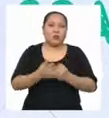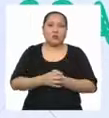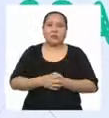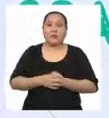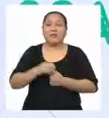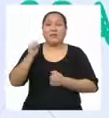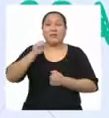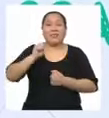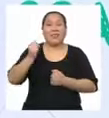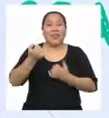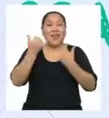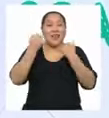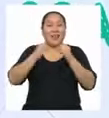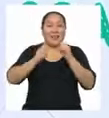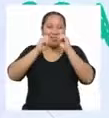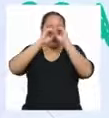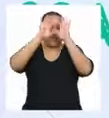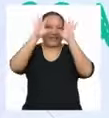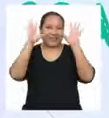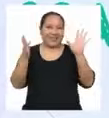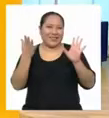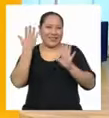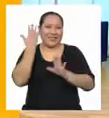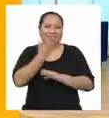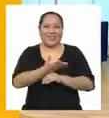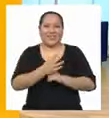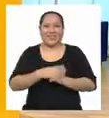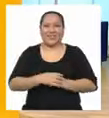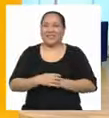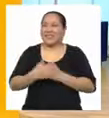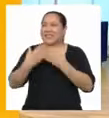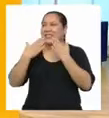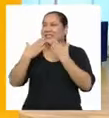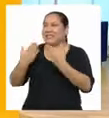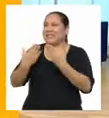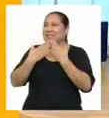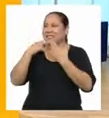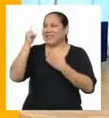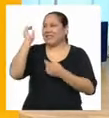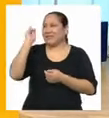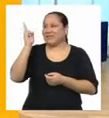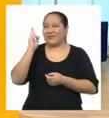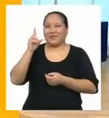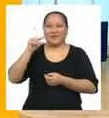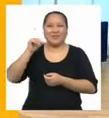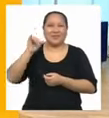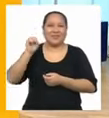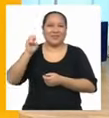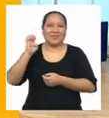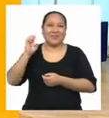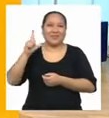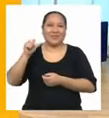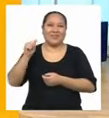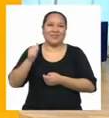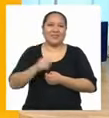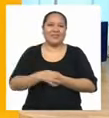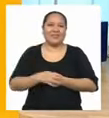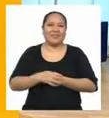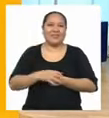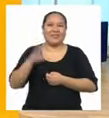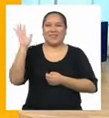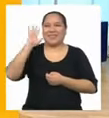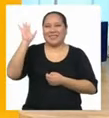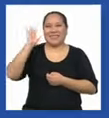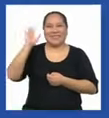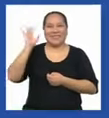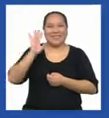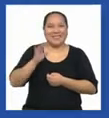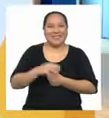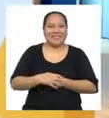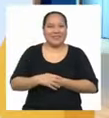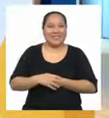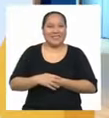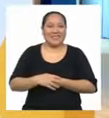sí Han quedado clarísimas Muchísimas gracias Profesora Gisela César Chao, chao Luego